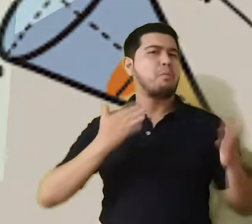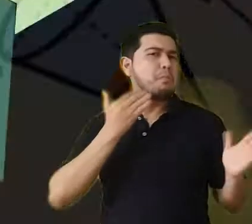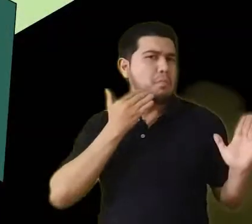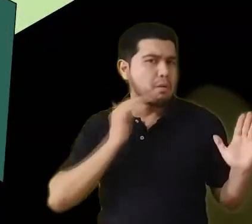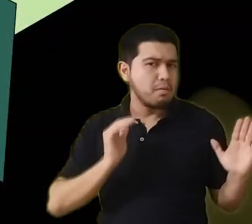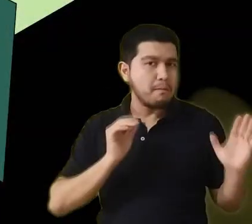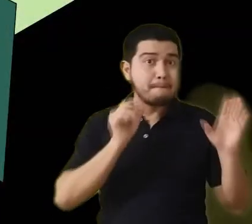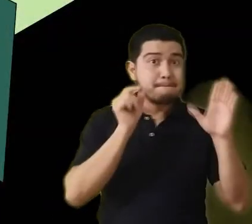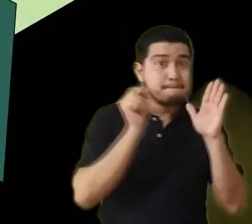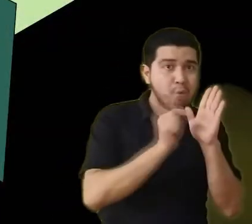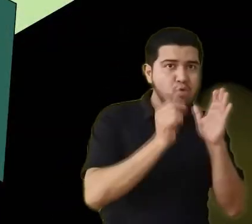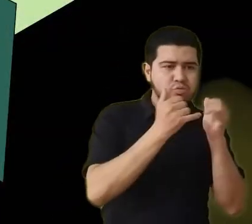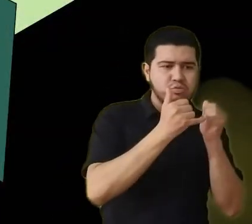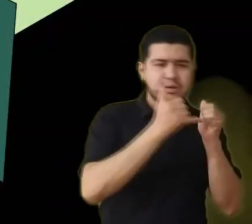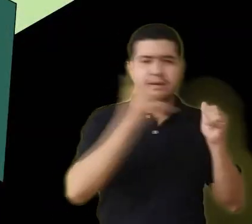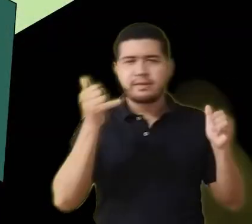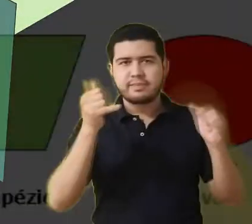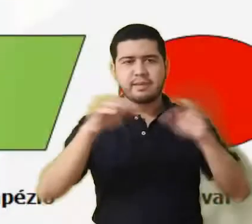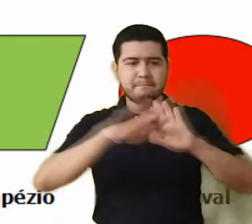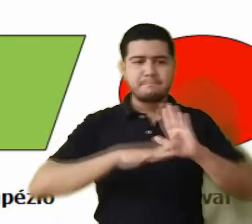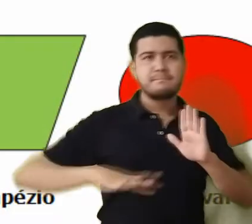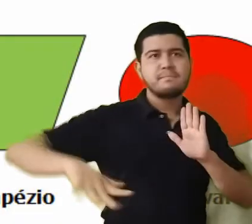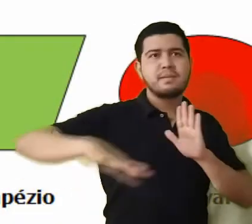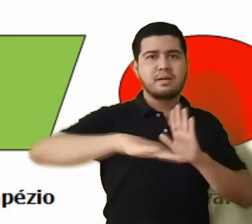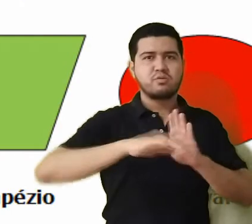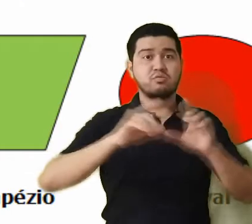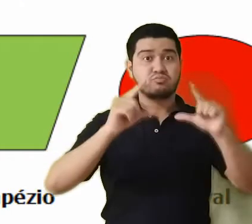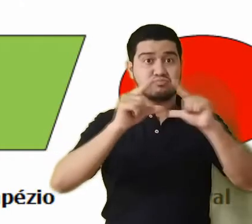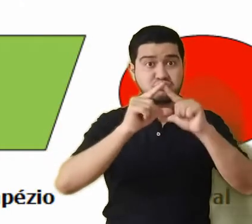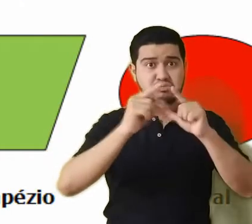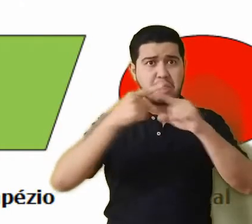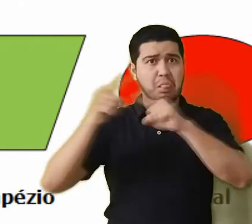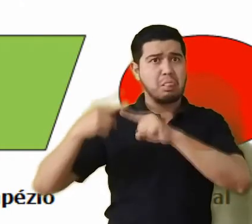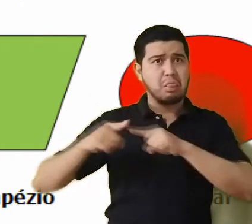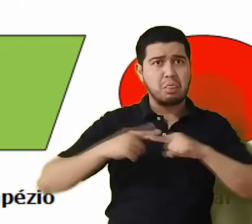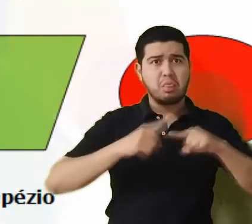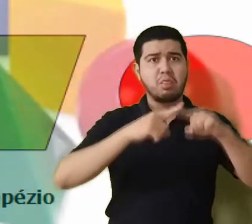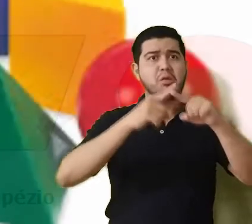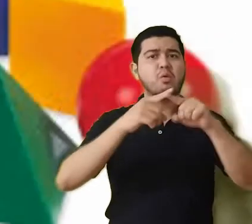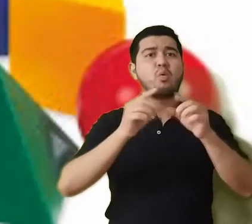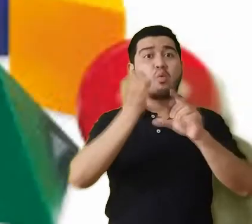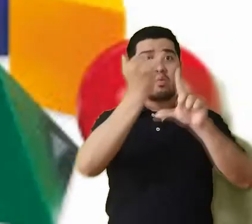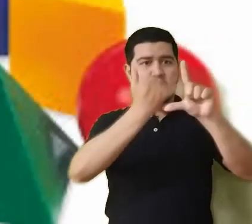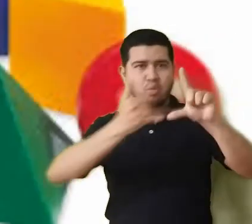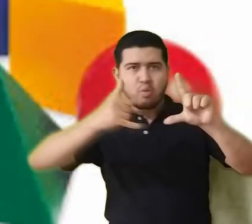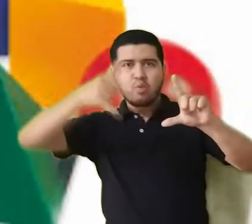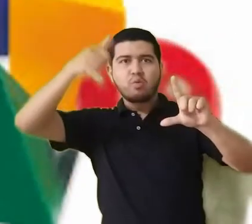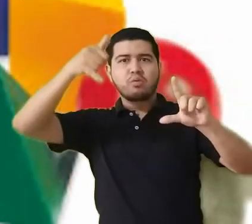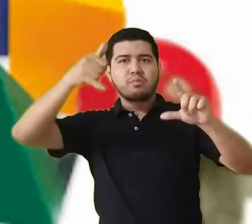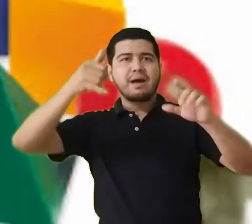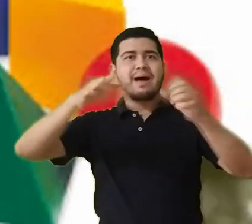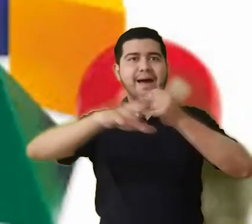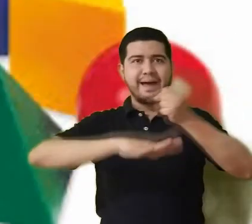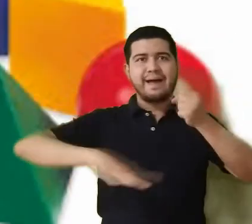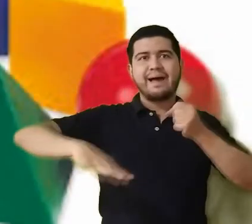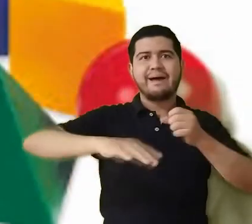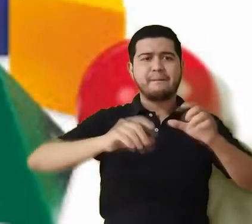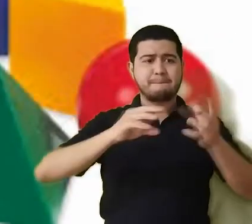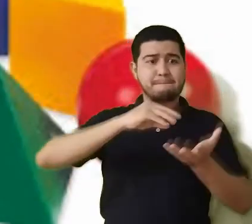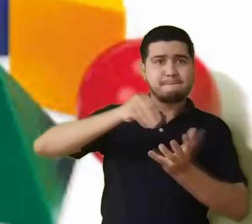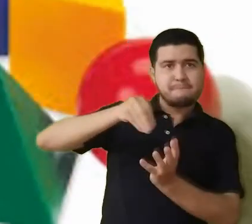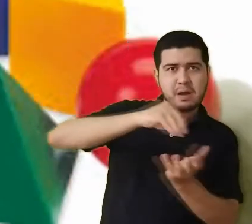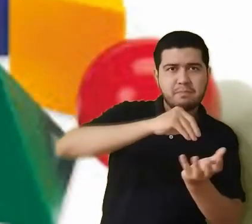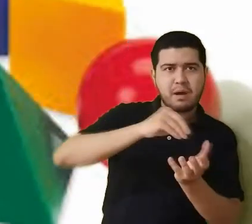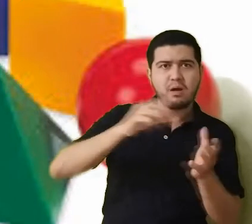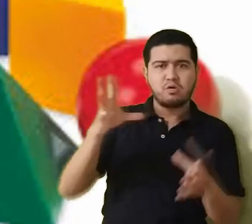puntos, rectas, planos, polígonos, poliedros, curvas, superficies, volúmenes